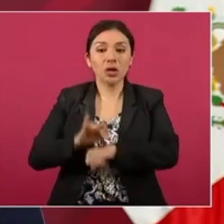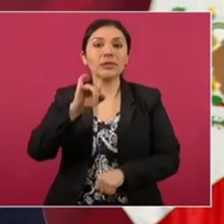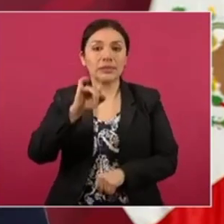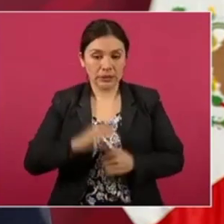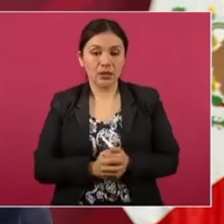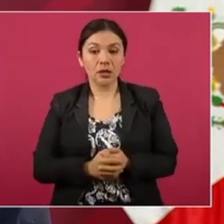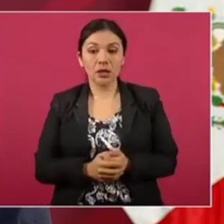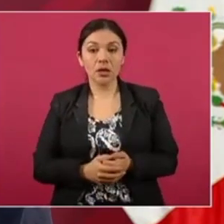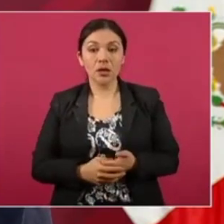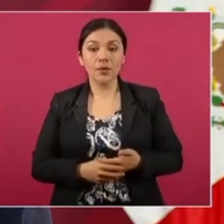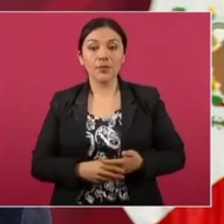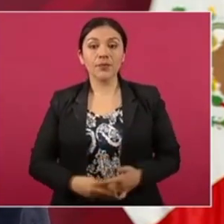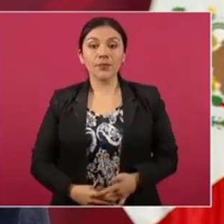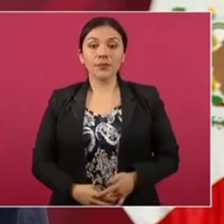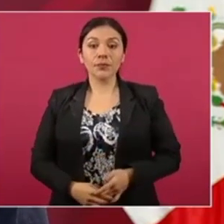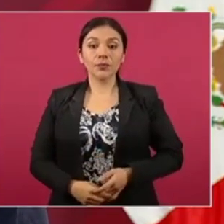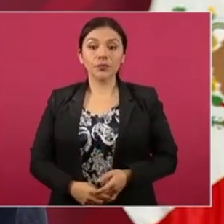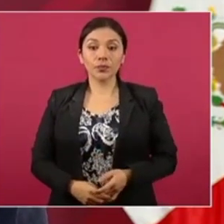Antes